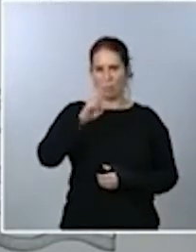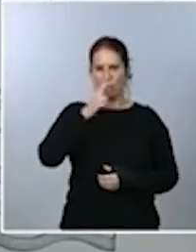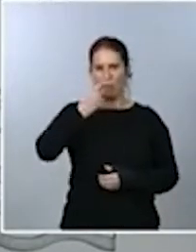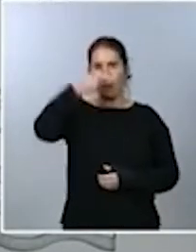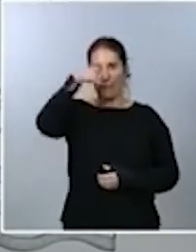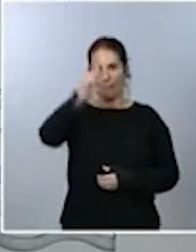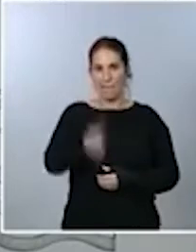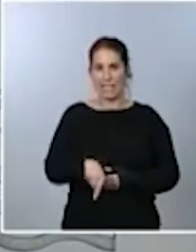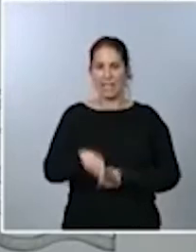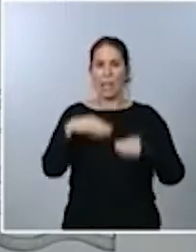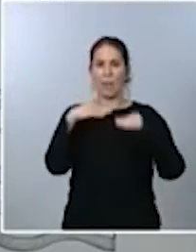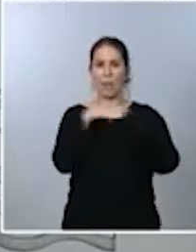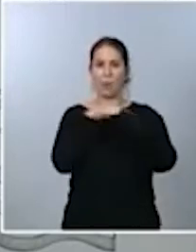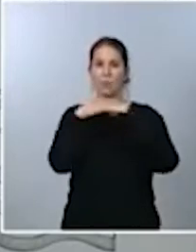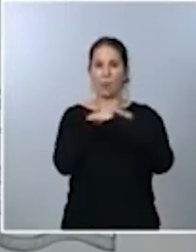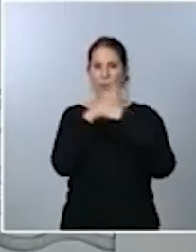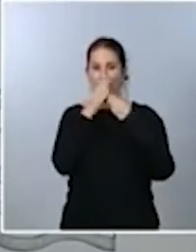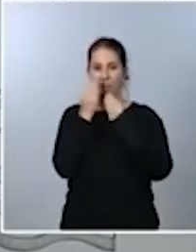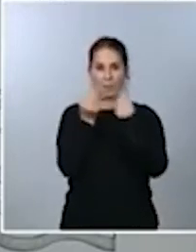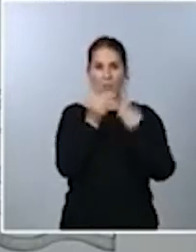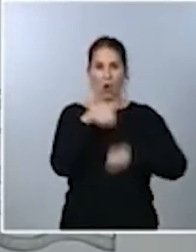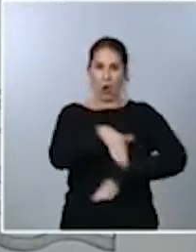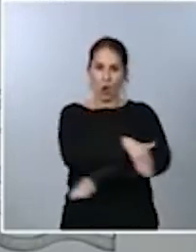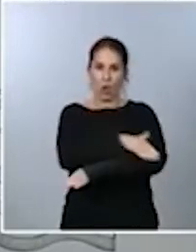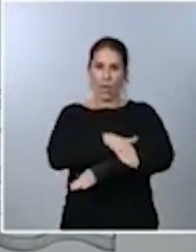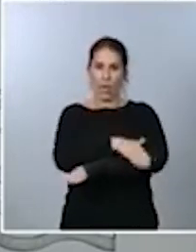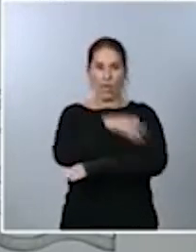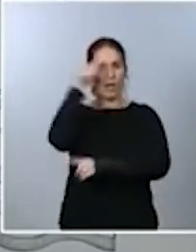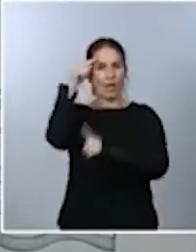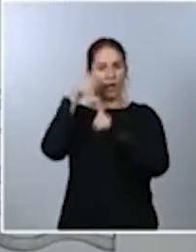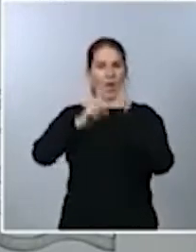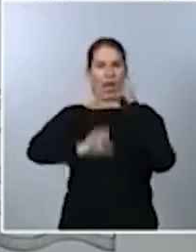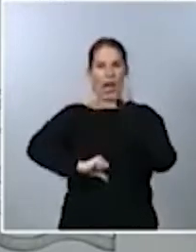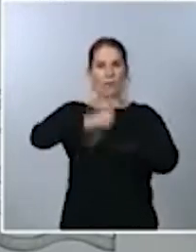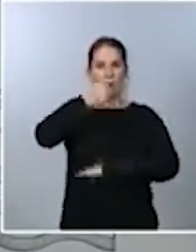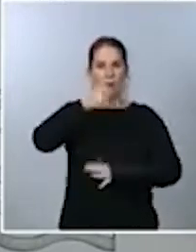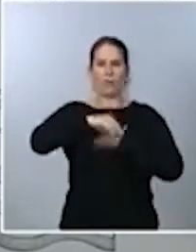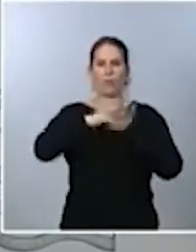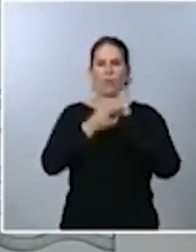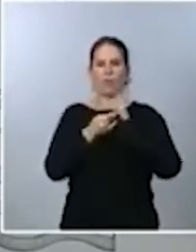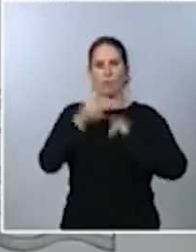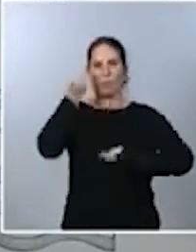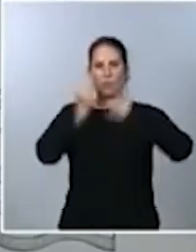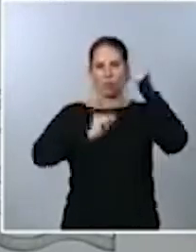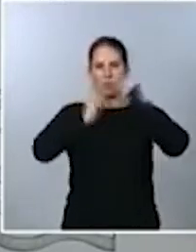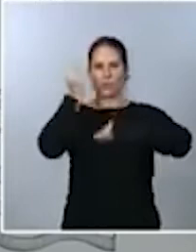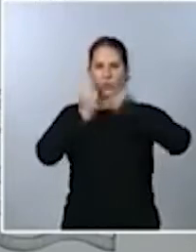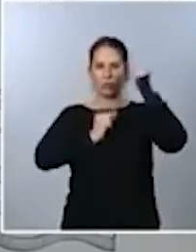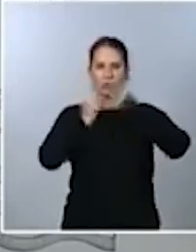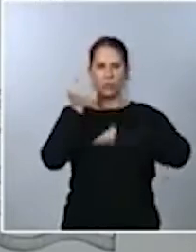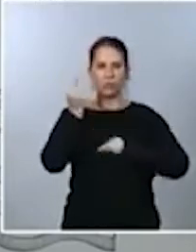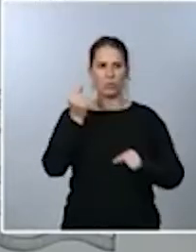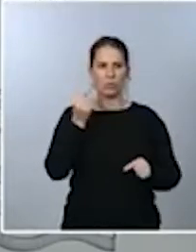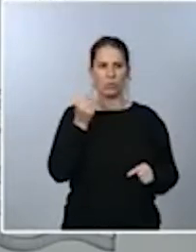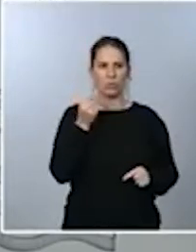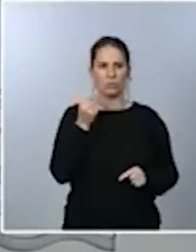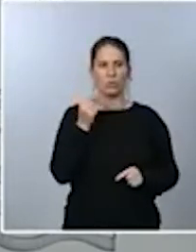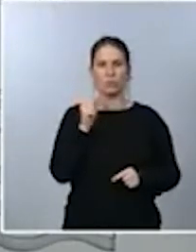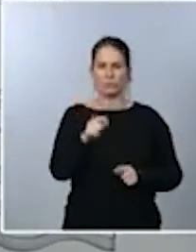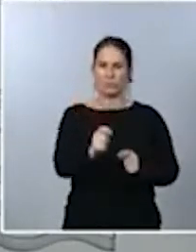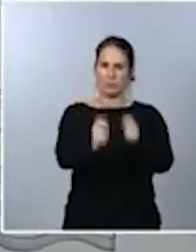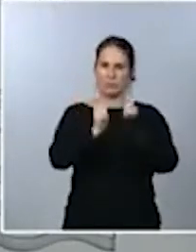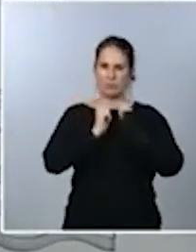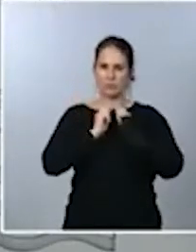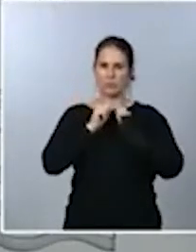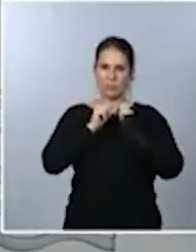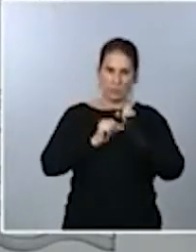del Gobierno es aprobar este proyecto de presupuesto y, por tanto, creo que ello permite marcar cuál es la agenda que tenemos